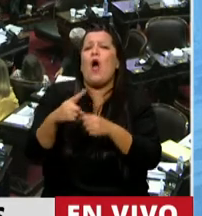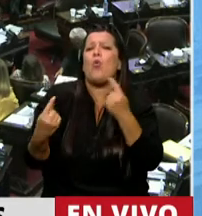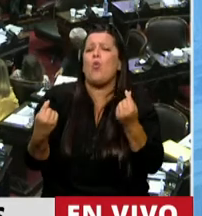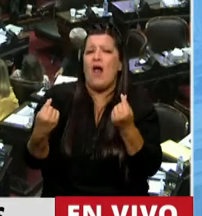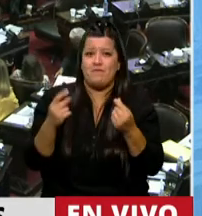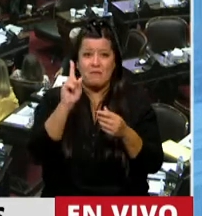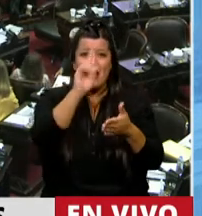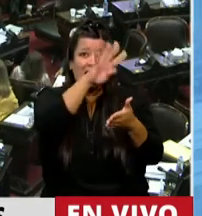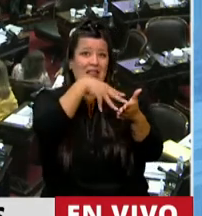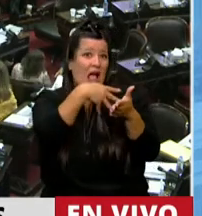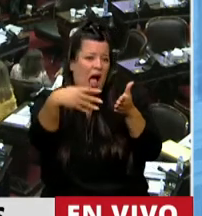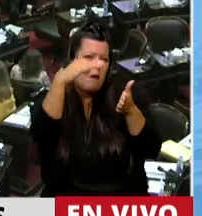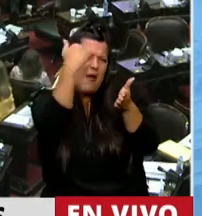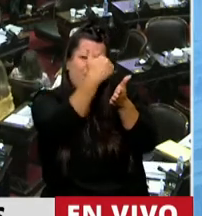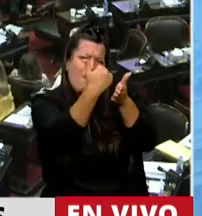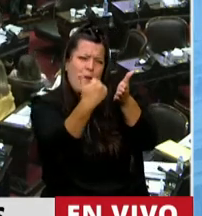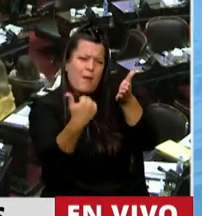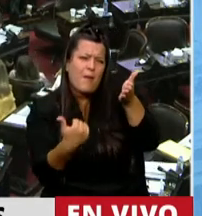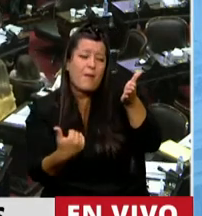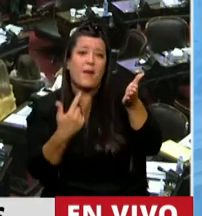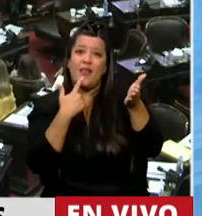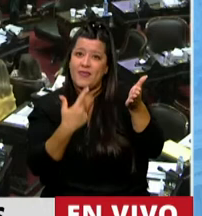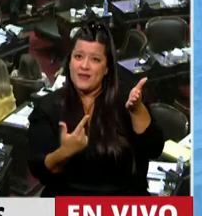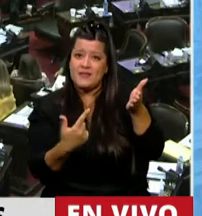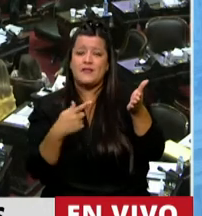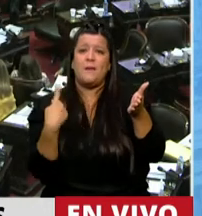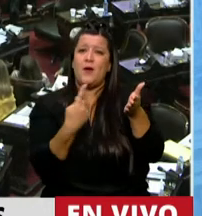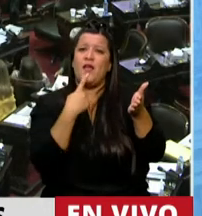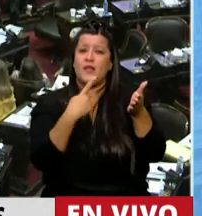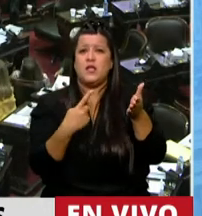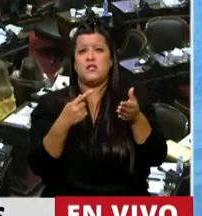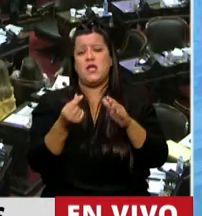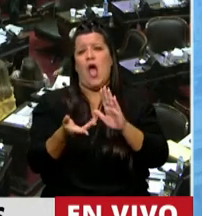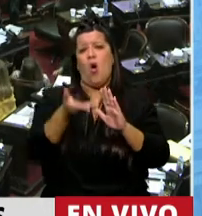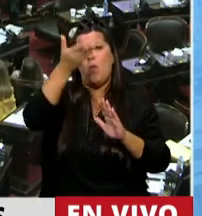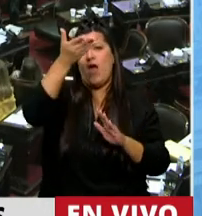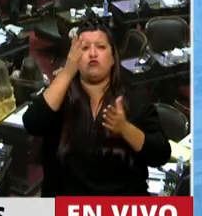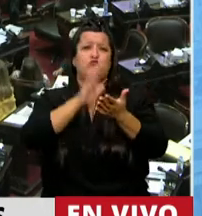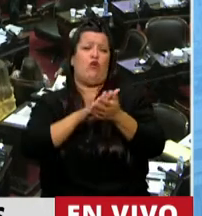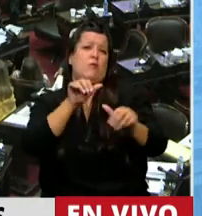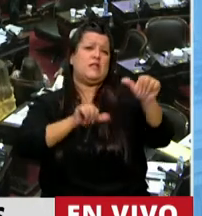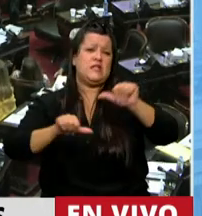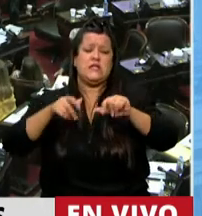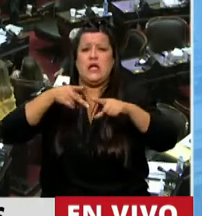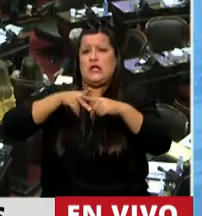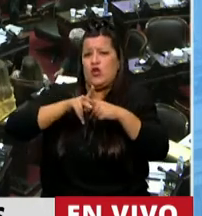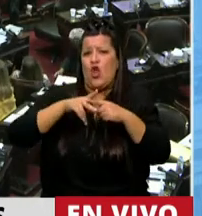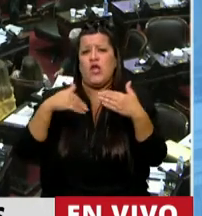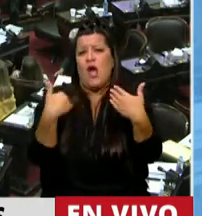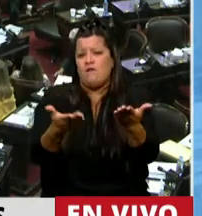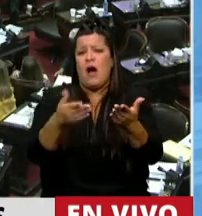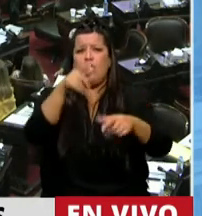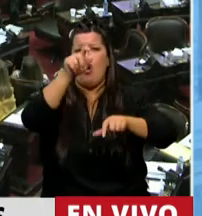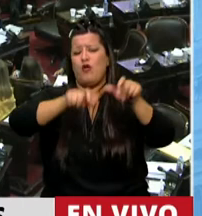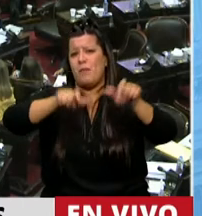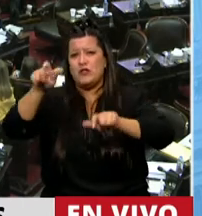uno a la tablita y siguiendo con el mismo razonamiento, porque se dice que esto es un aumento de ciencia y tecnología en beneficio del país, que esto que